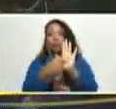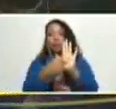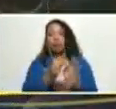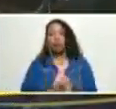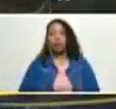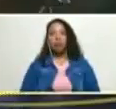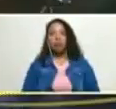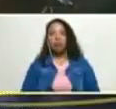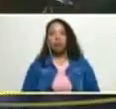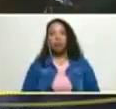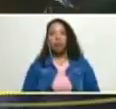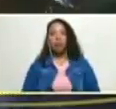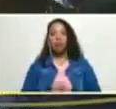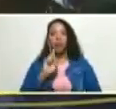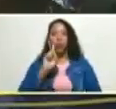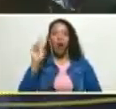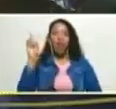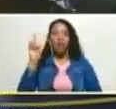de una Venezuela